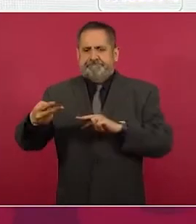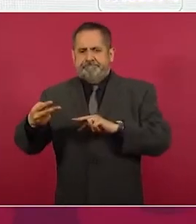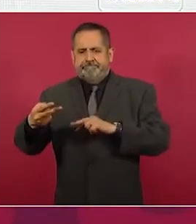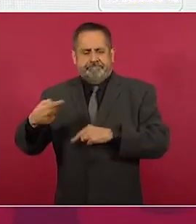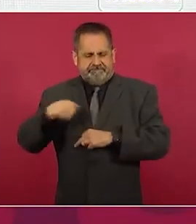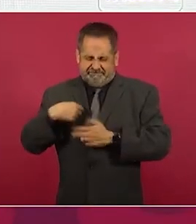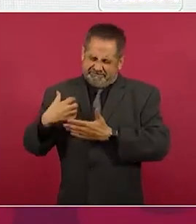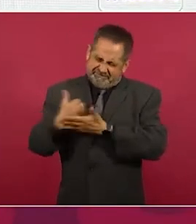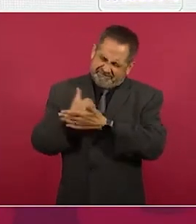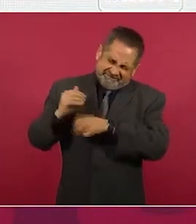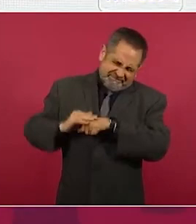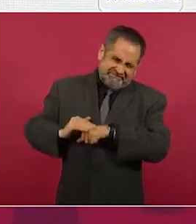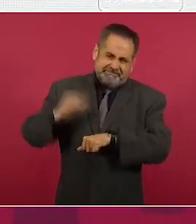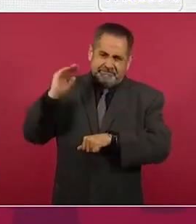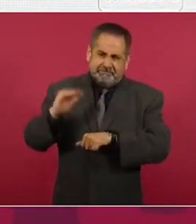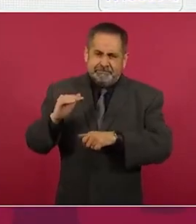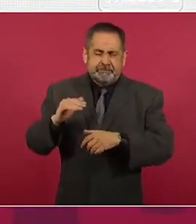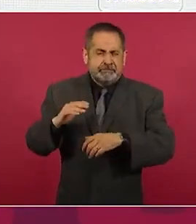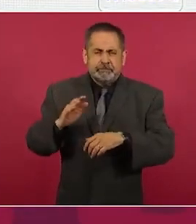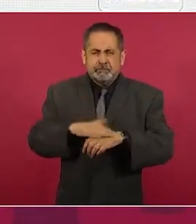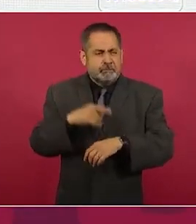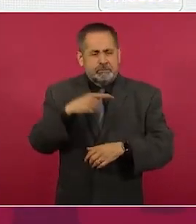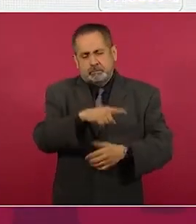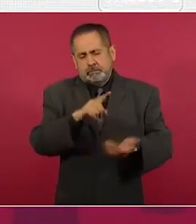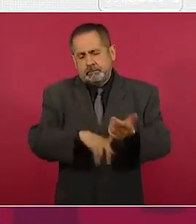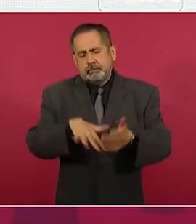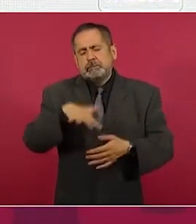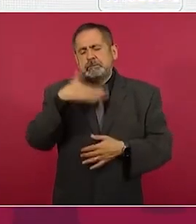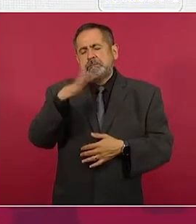porque hubo un gran fraude.